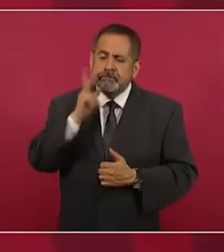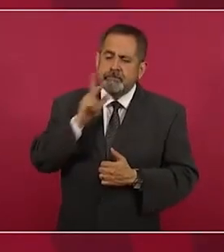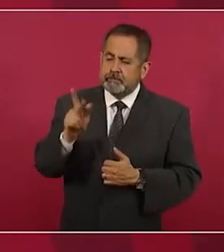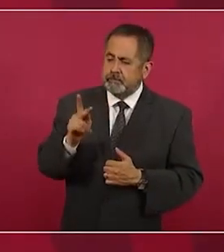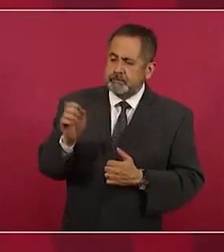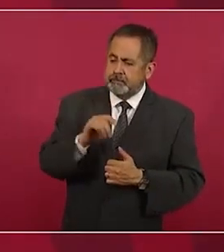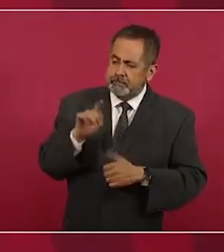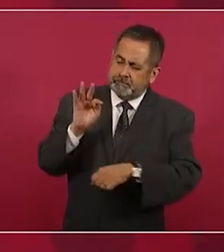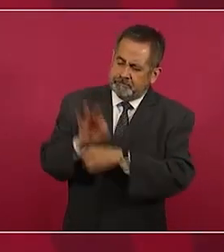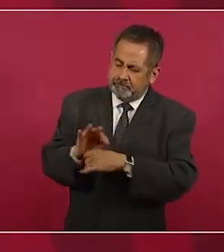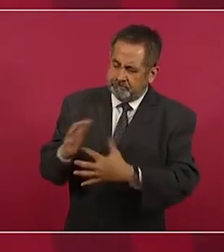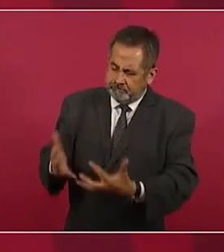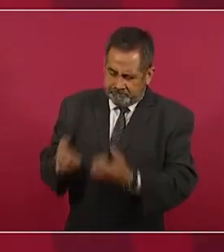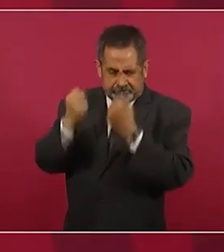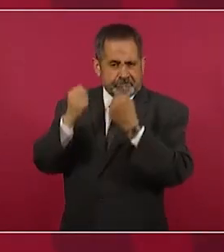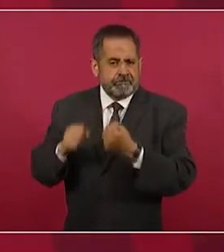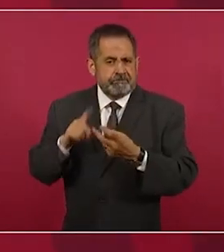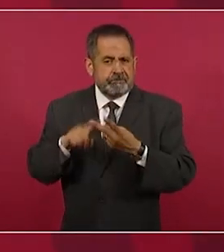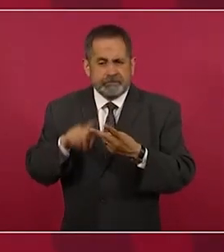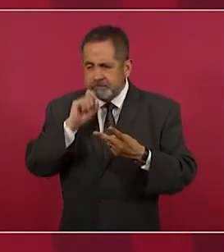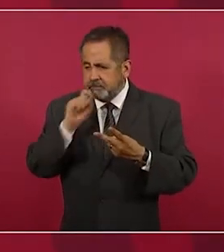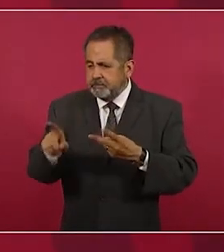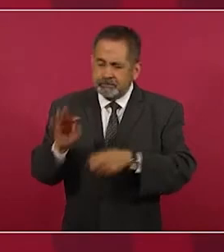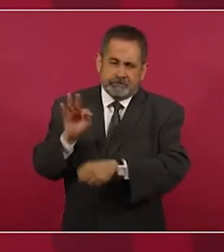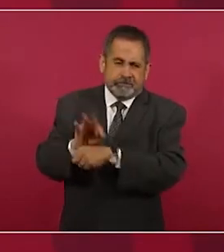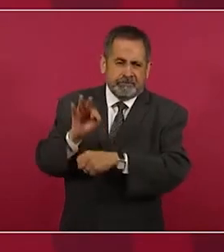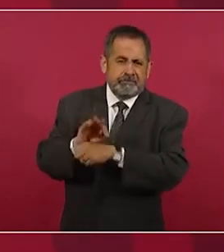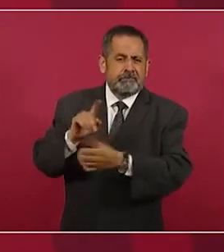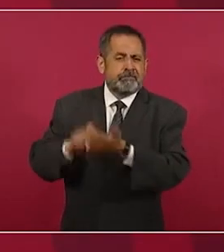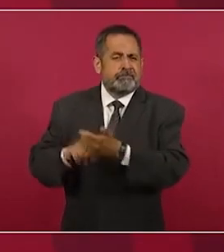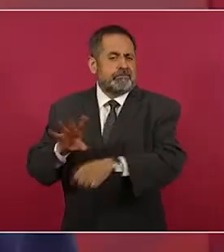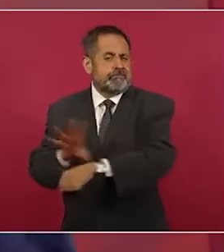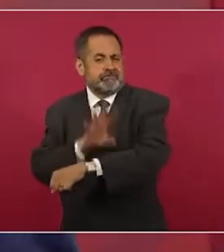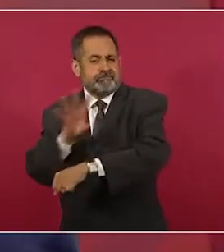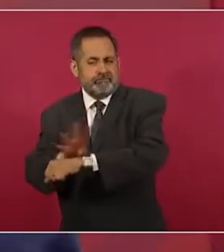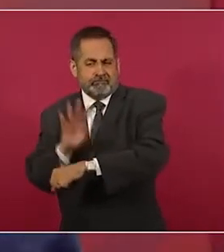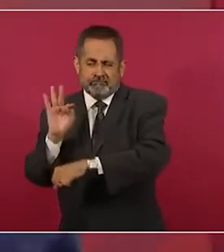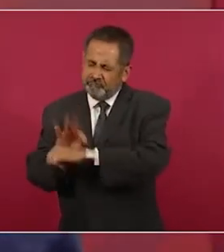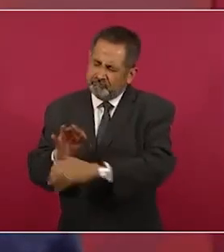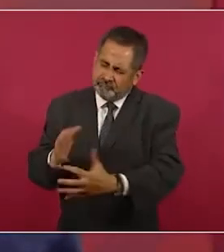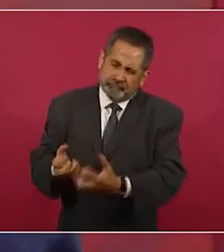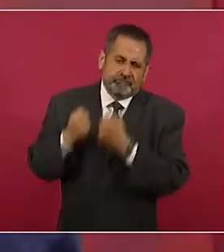Pemex y rescatar la industria eléctrica.